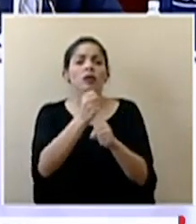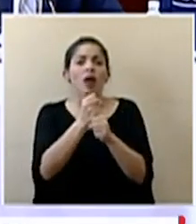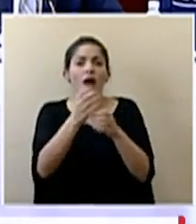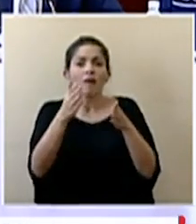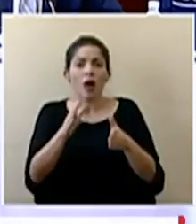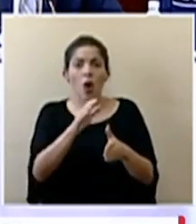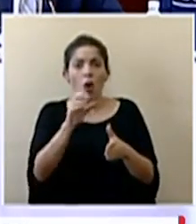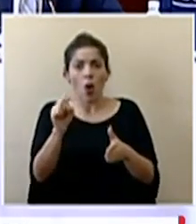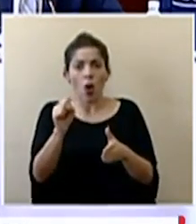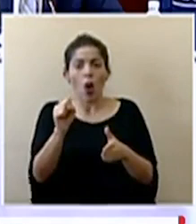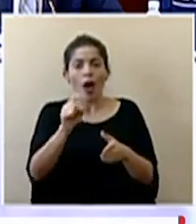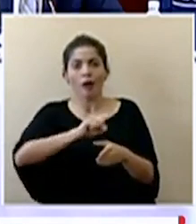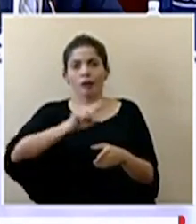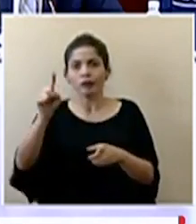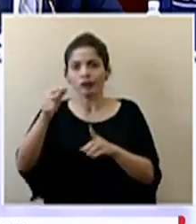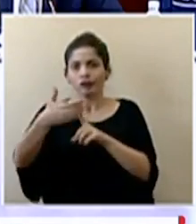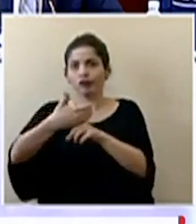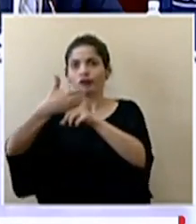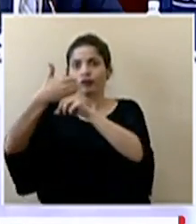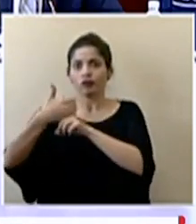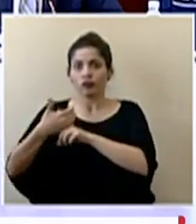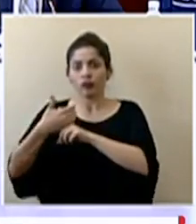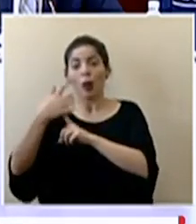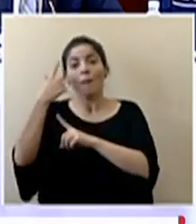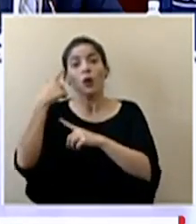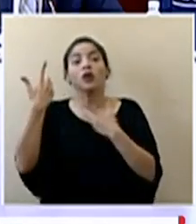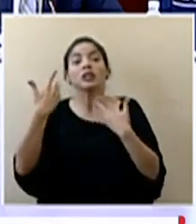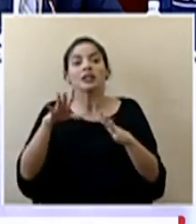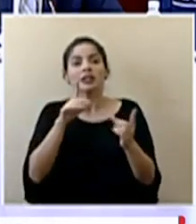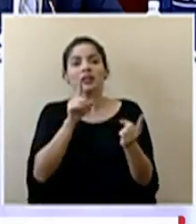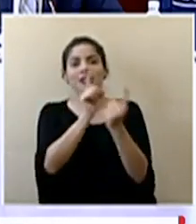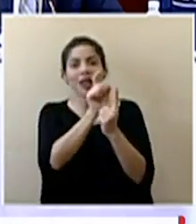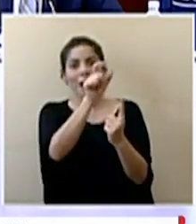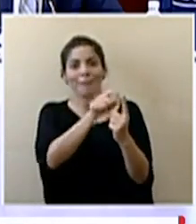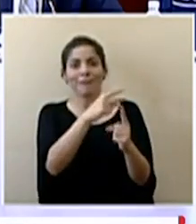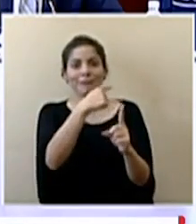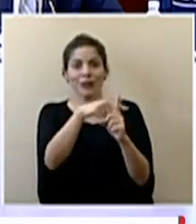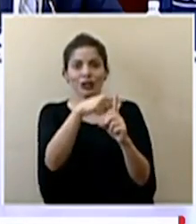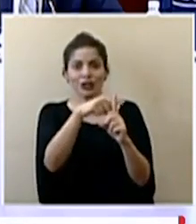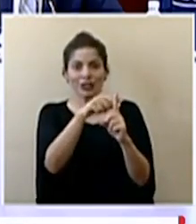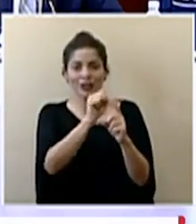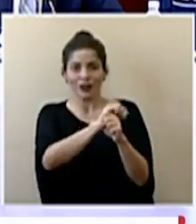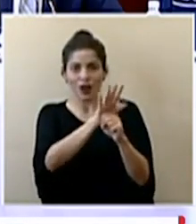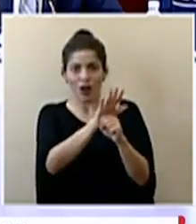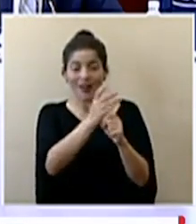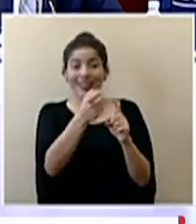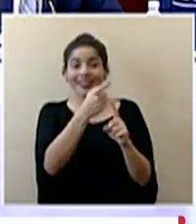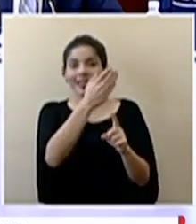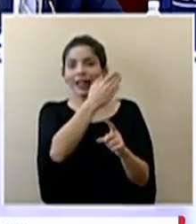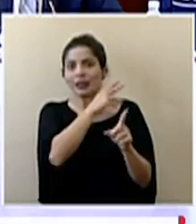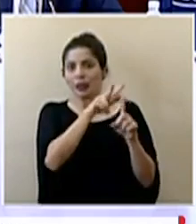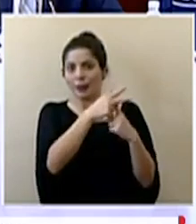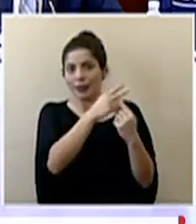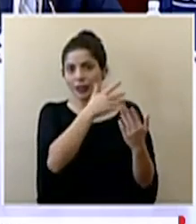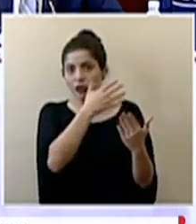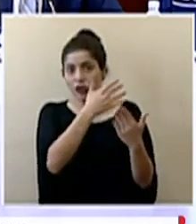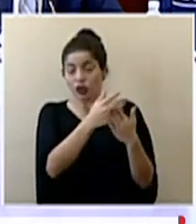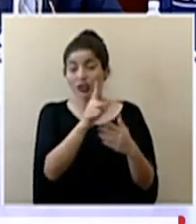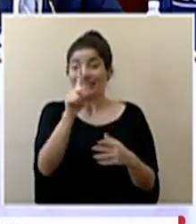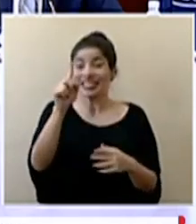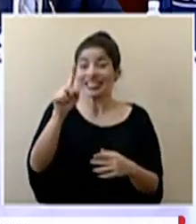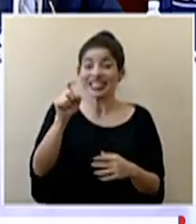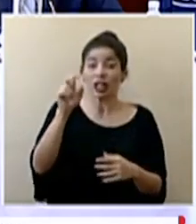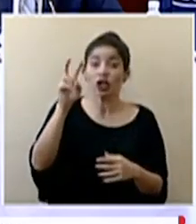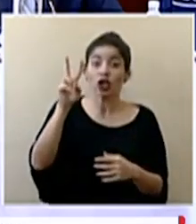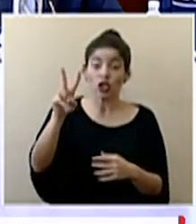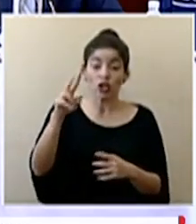caja han sido llevados a aislamiento domiciliar por contacto con un paciente positivo desde el inicio del brote y de los 102 casos